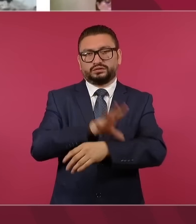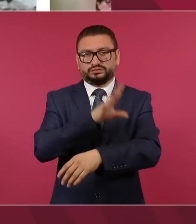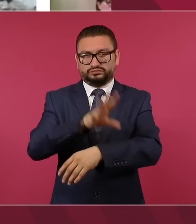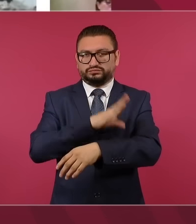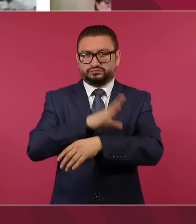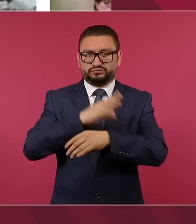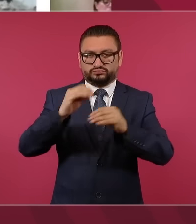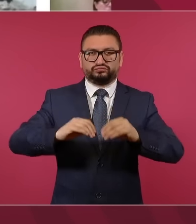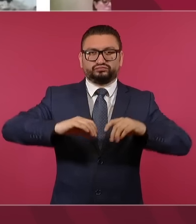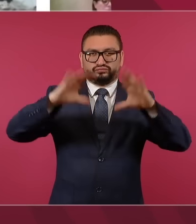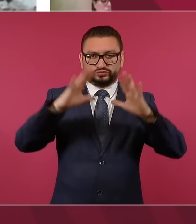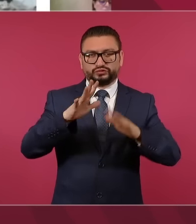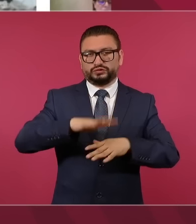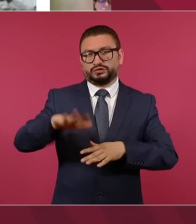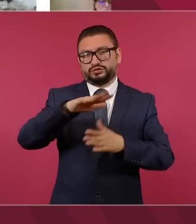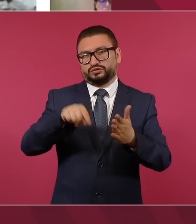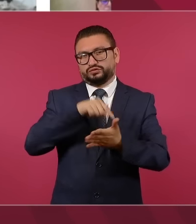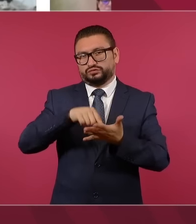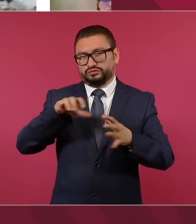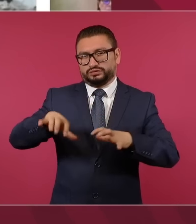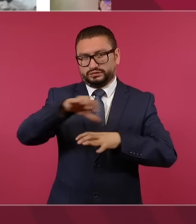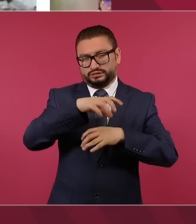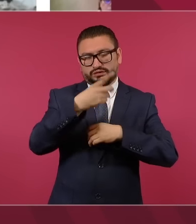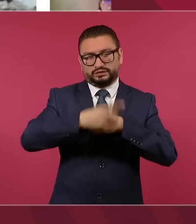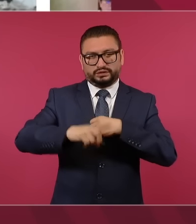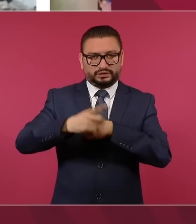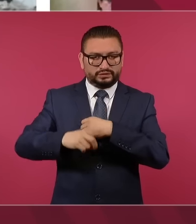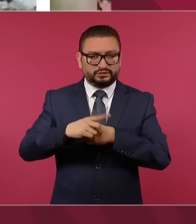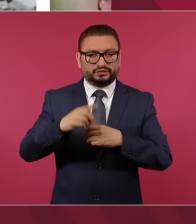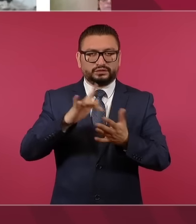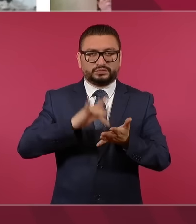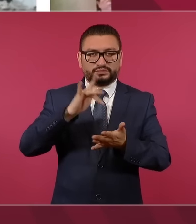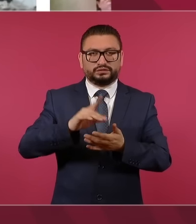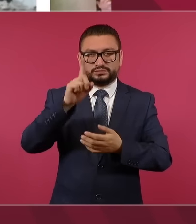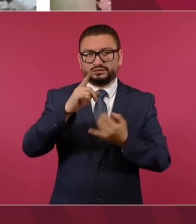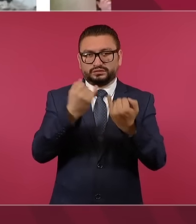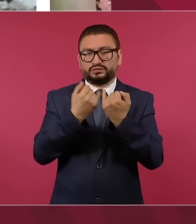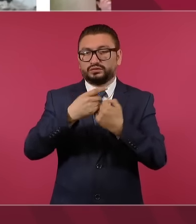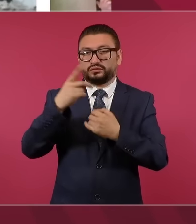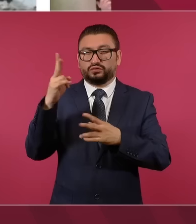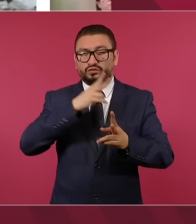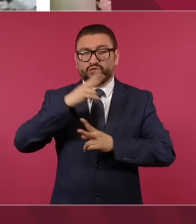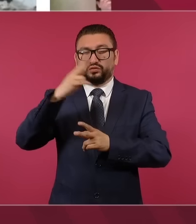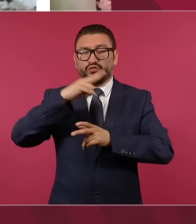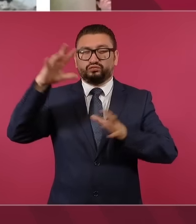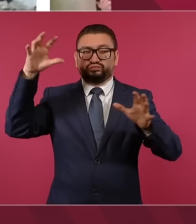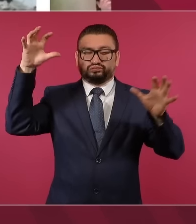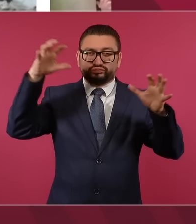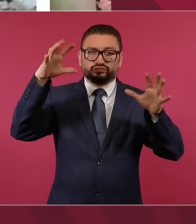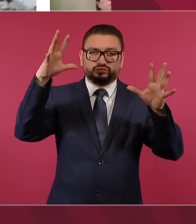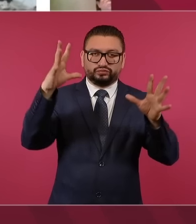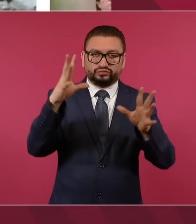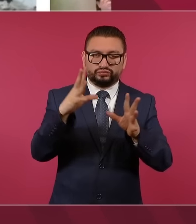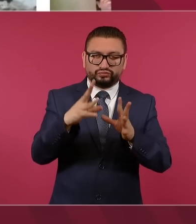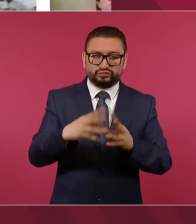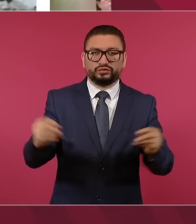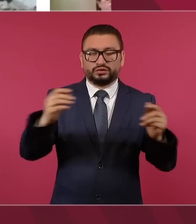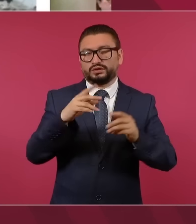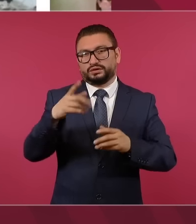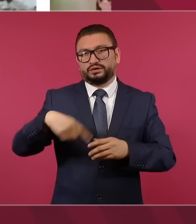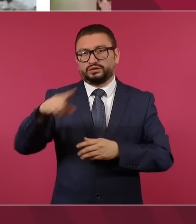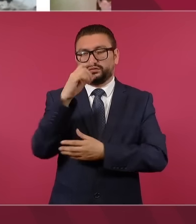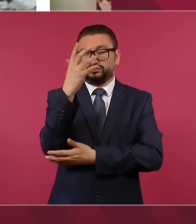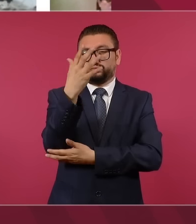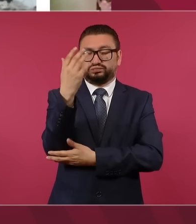energía eléctrica en las zonas afectadas. Gracias a Dios, insisto, el viento fue benevolente y parece indicar que no tenemos tantos